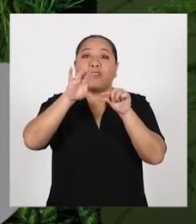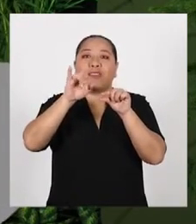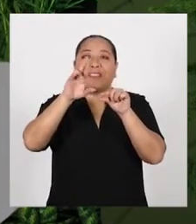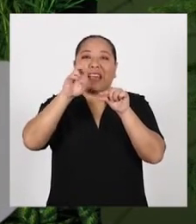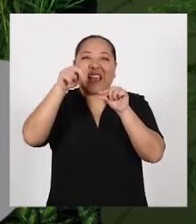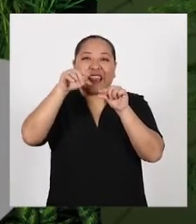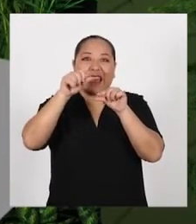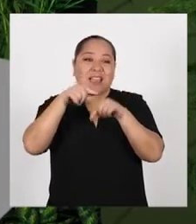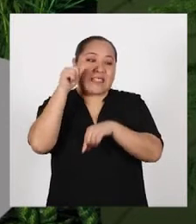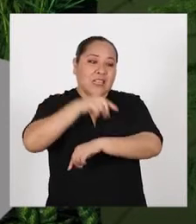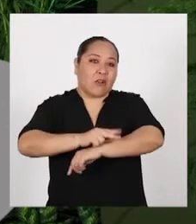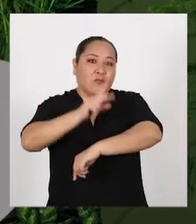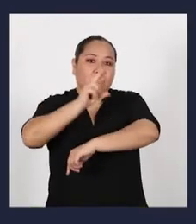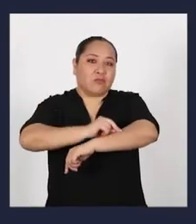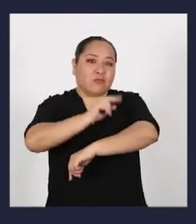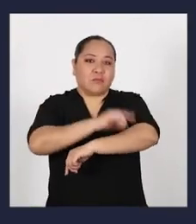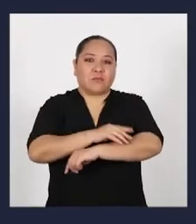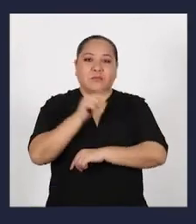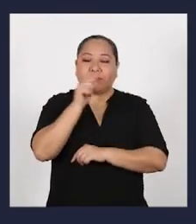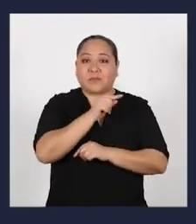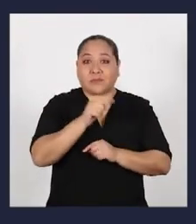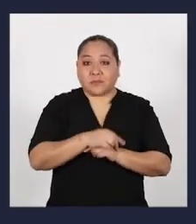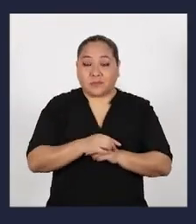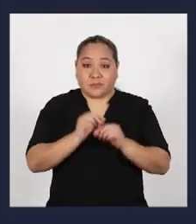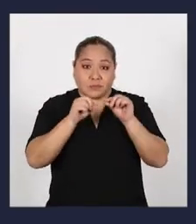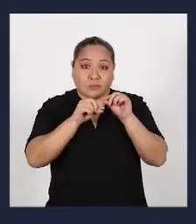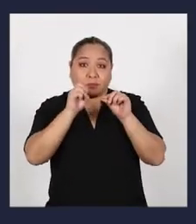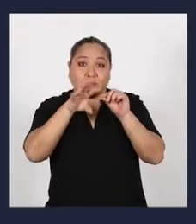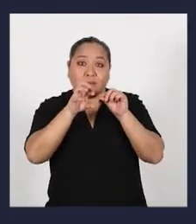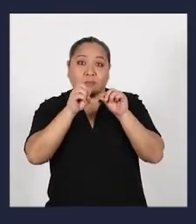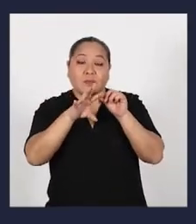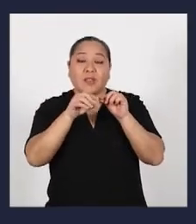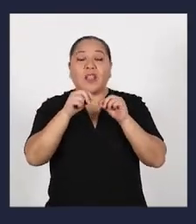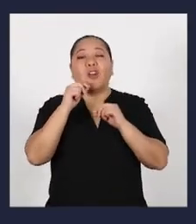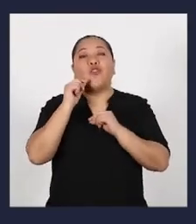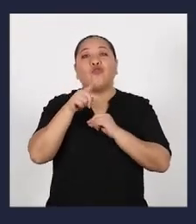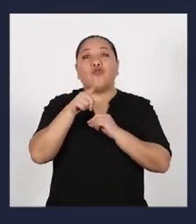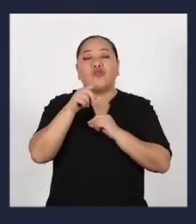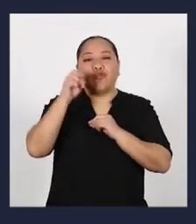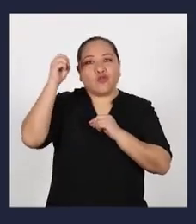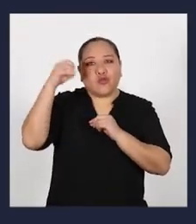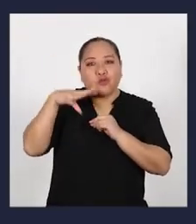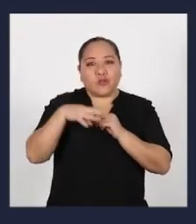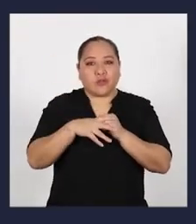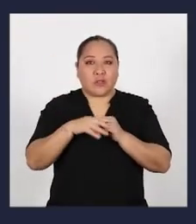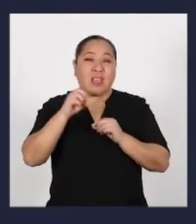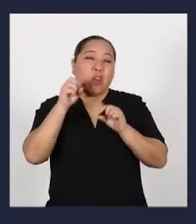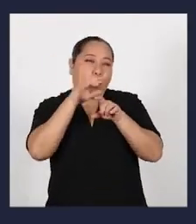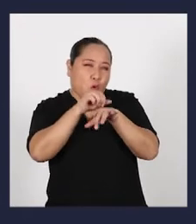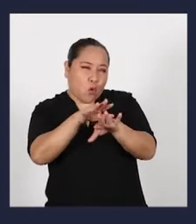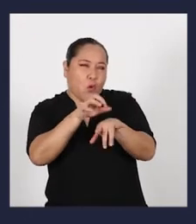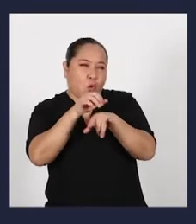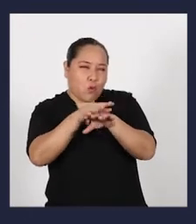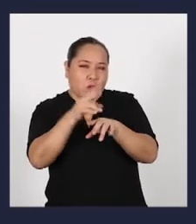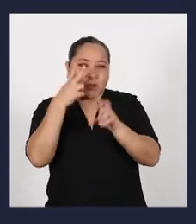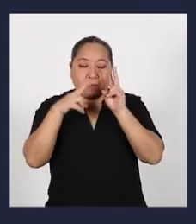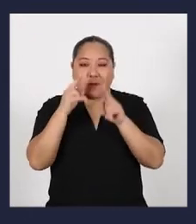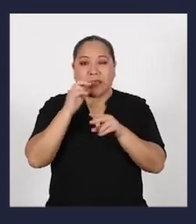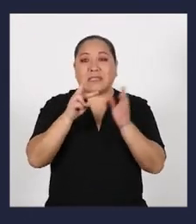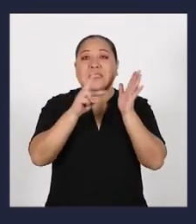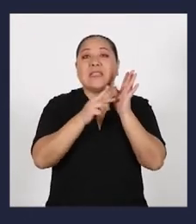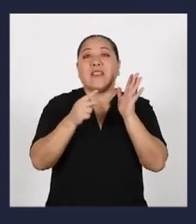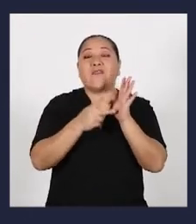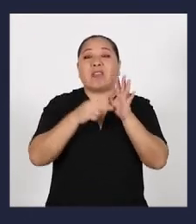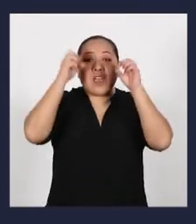¡Será fantástico! Luciérnaga Son bichos de luz Cuando se ven las luciérnagas a partir de julio es